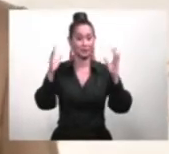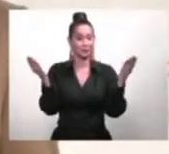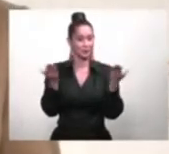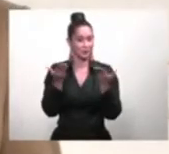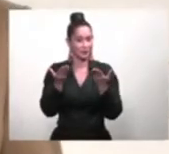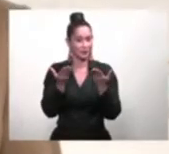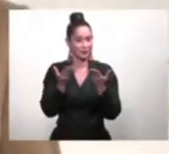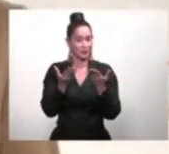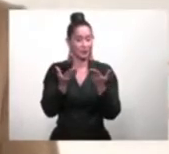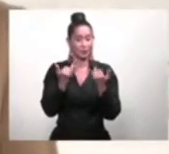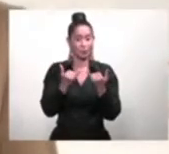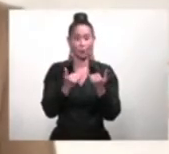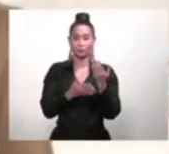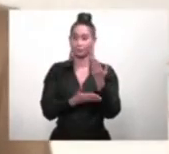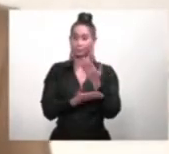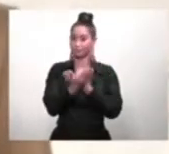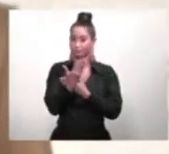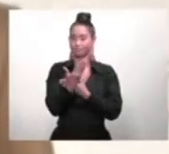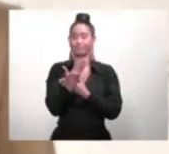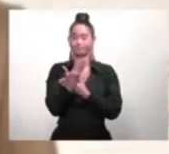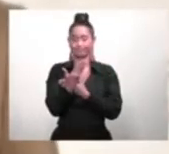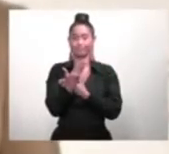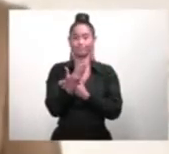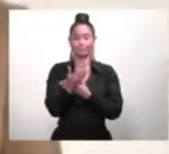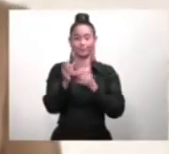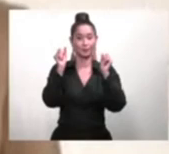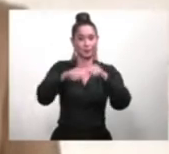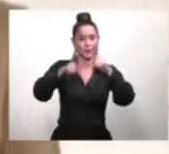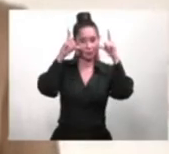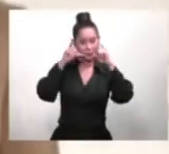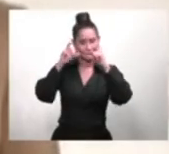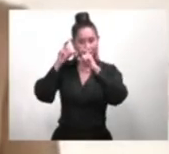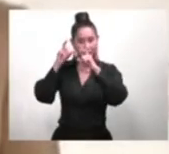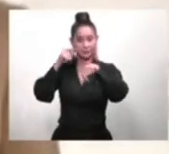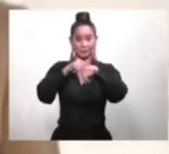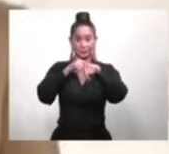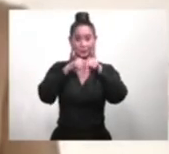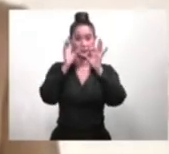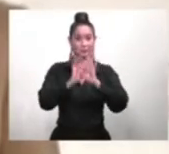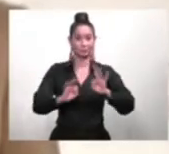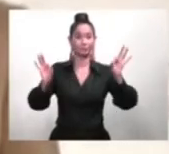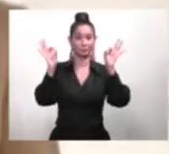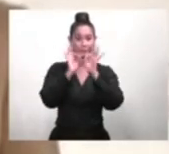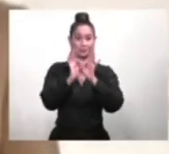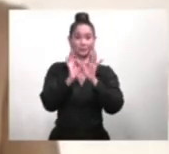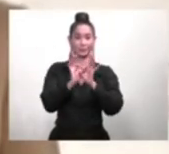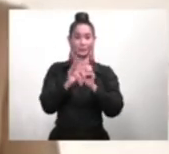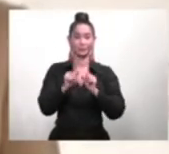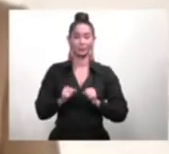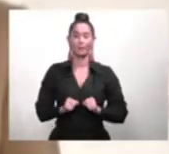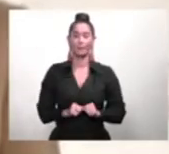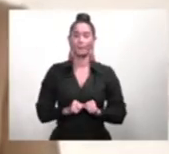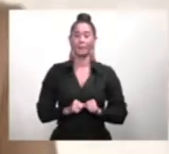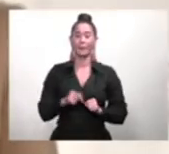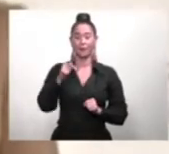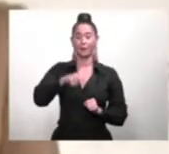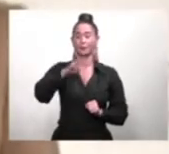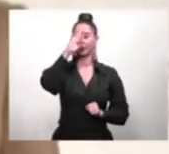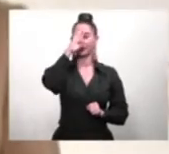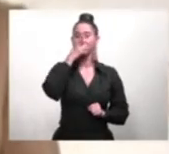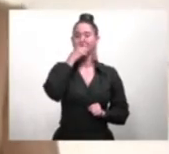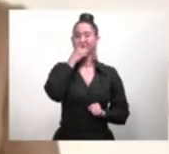aquí tan temprano en la mañana pudiendo capturar este momento en nuestro país